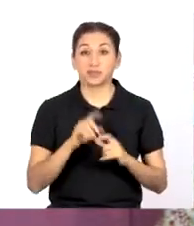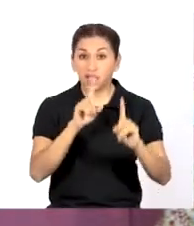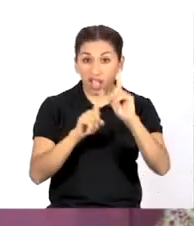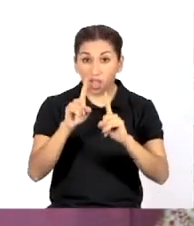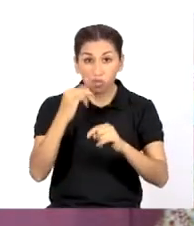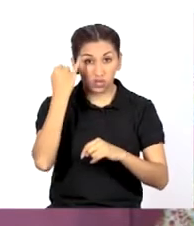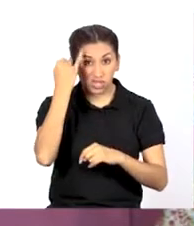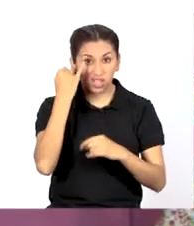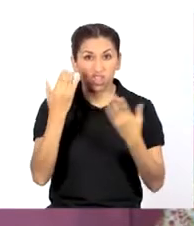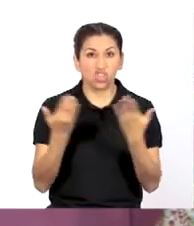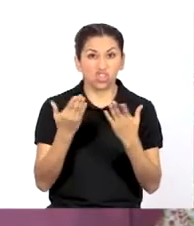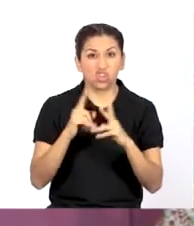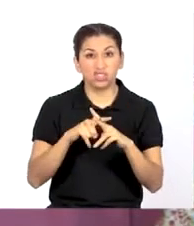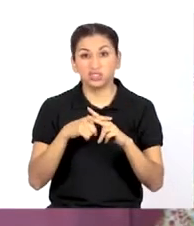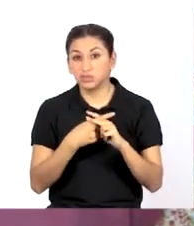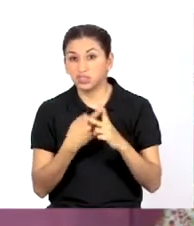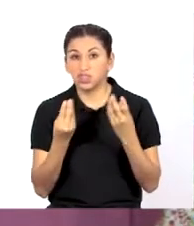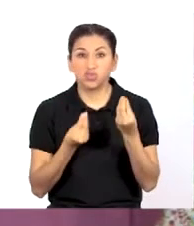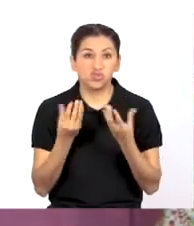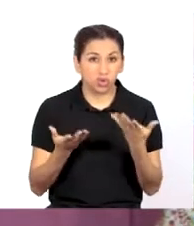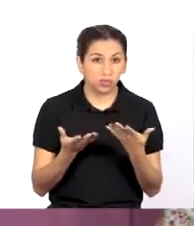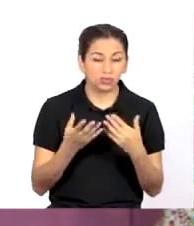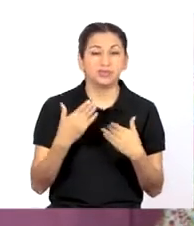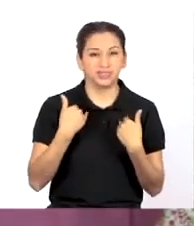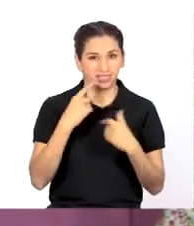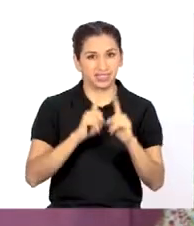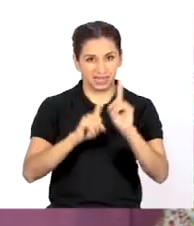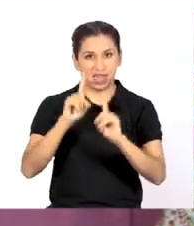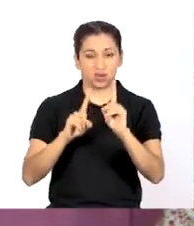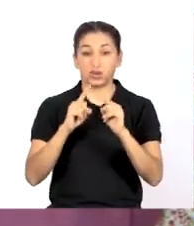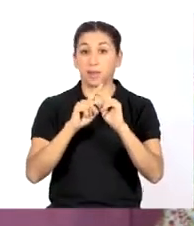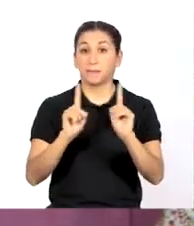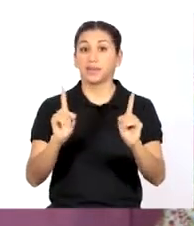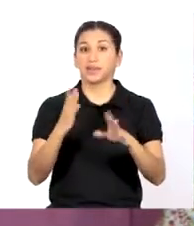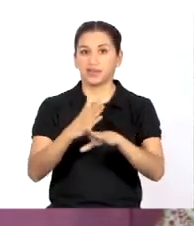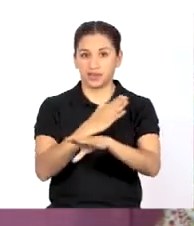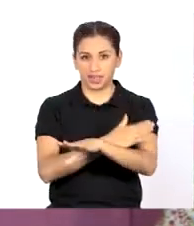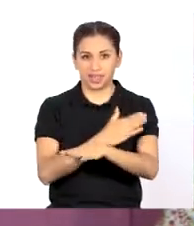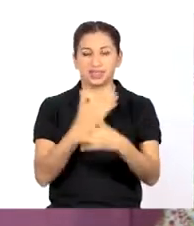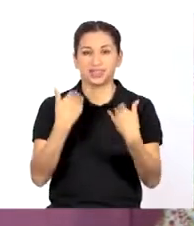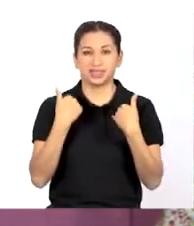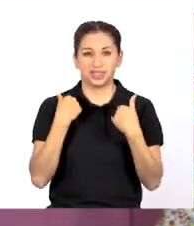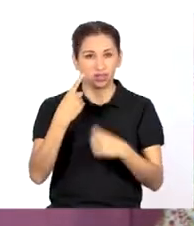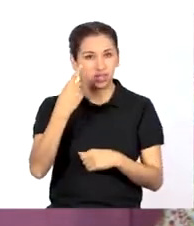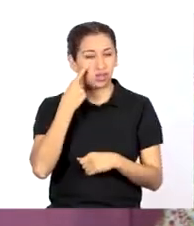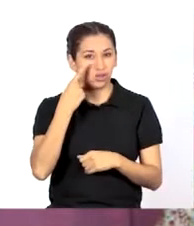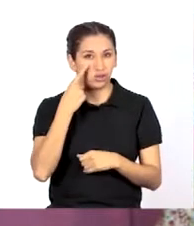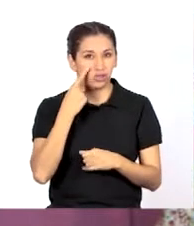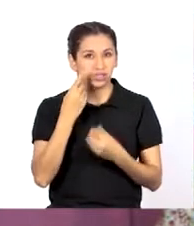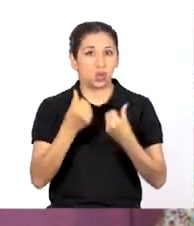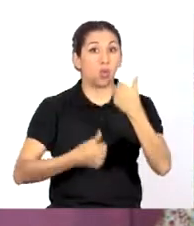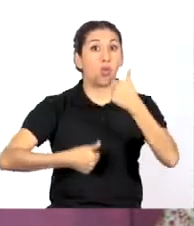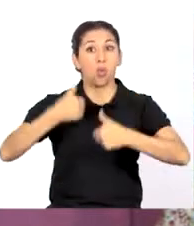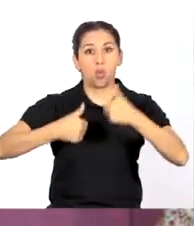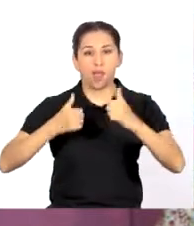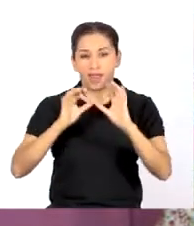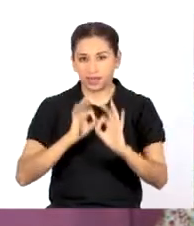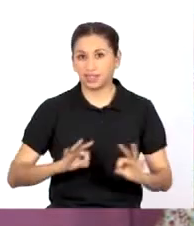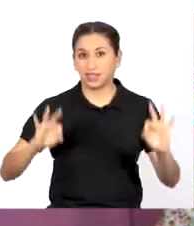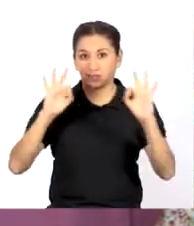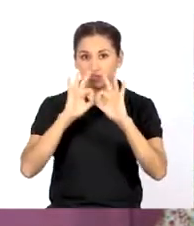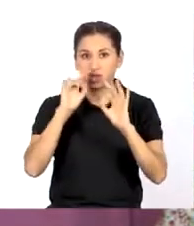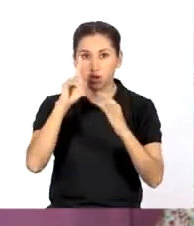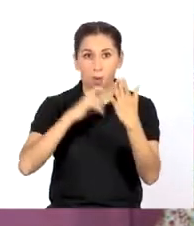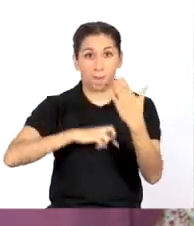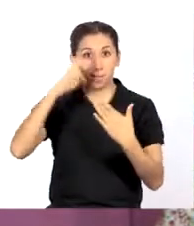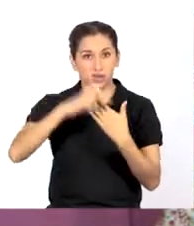¿Alguna idea sobre dónde comenzar? Tengo algunas, pero antes creo que debemos conocer cuál es